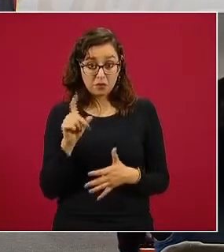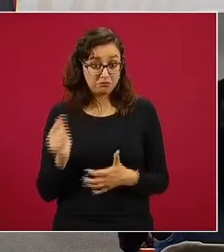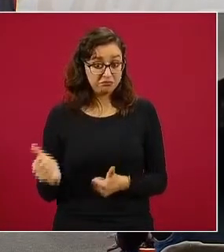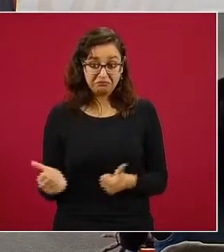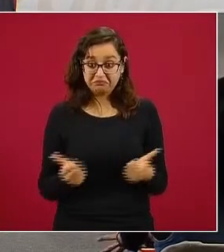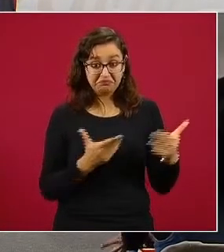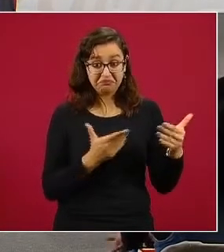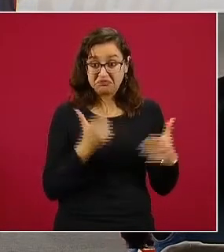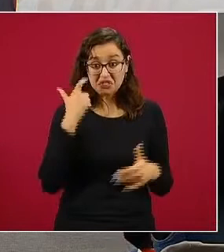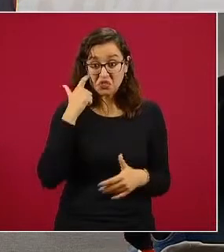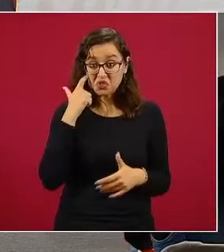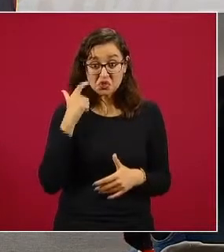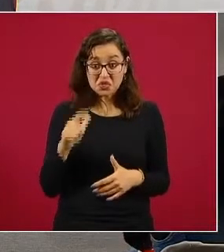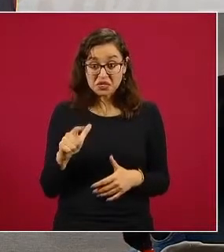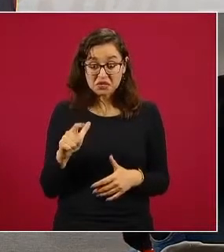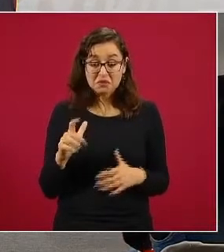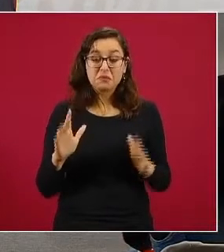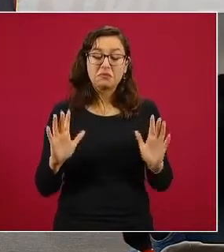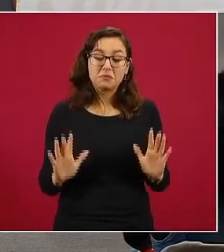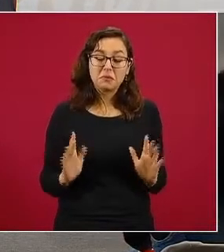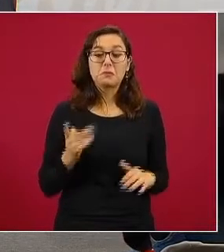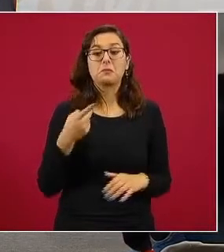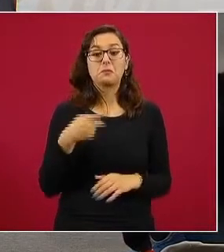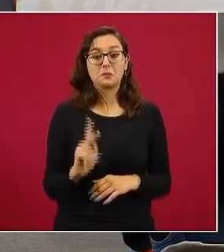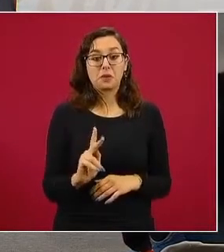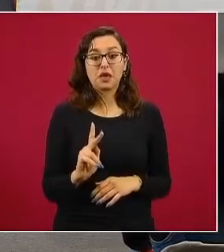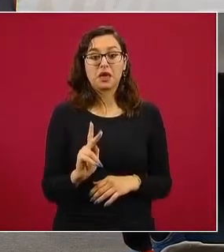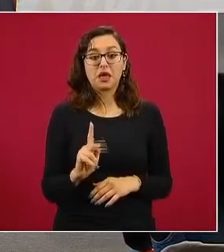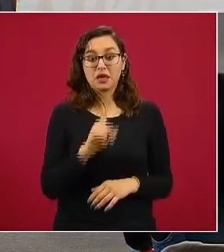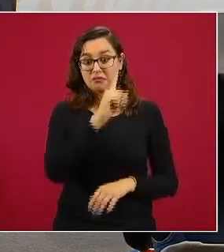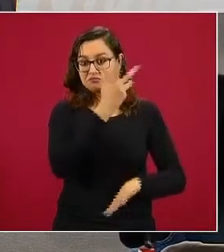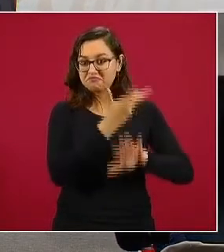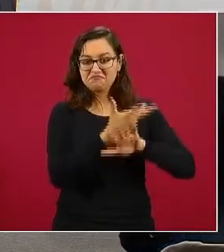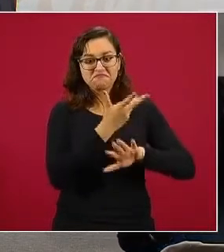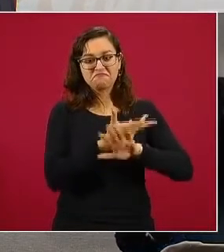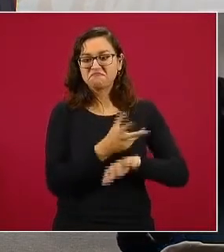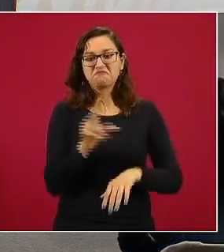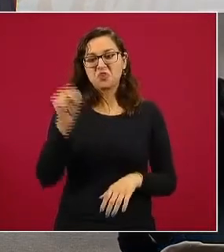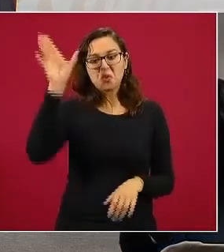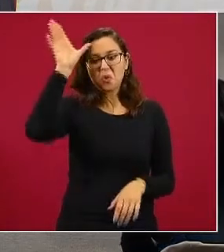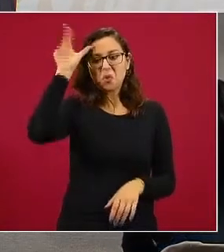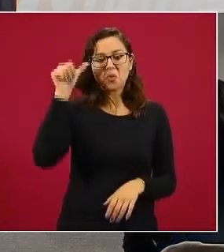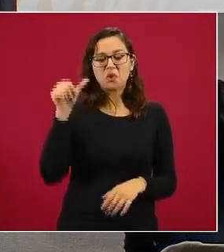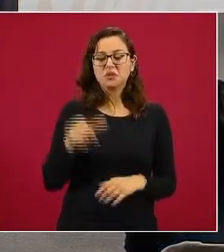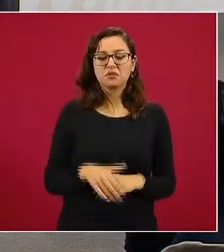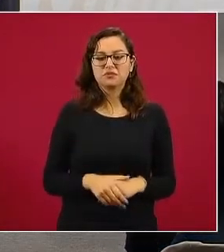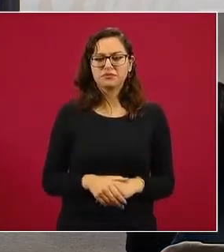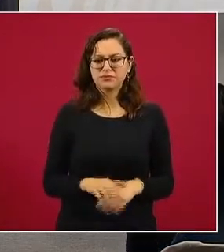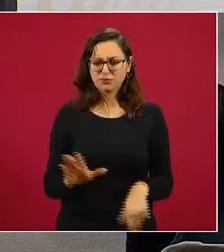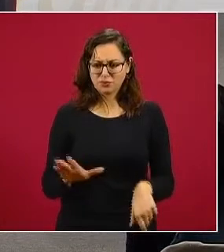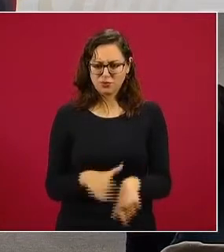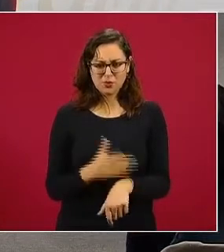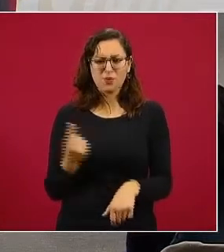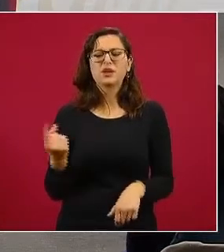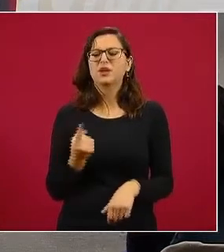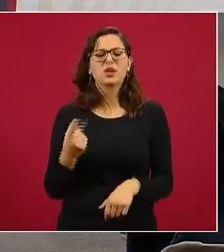pero del lado estadounidense no aceptan y no aceptan porque dice